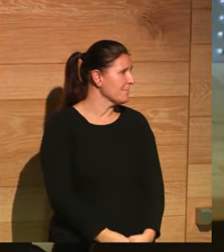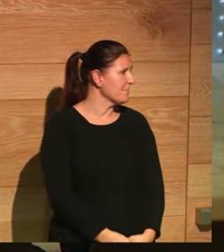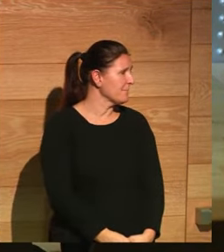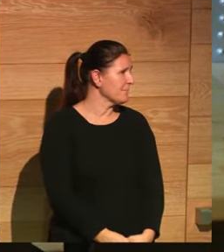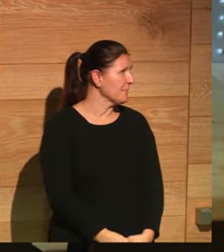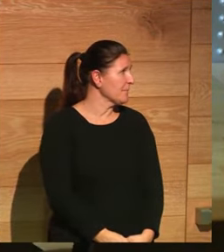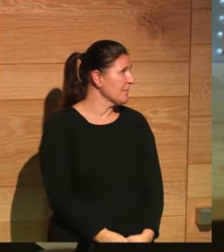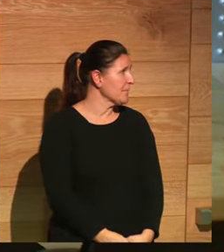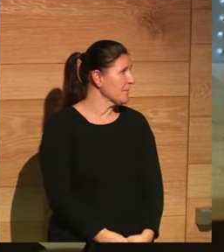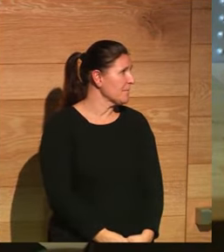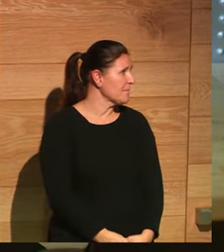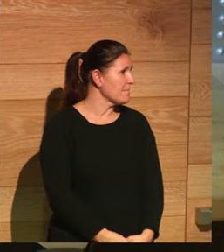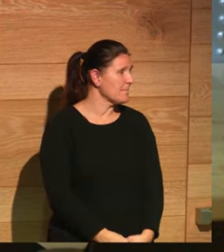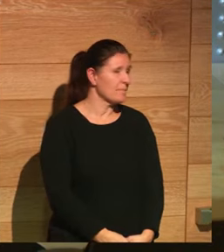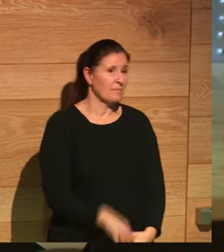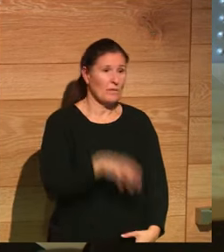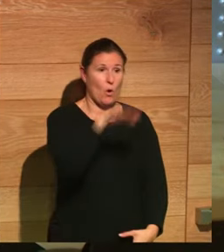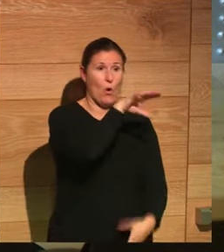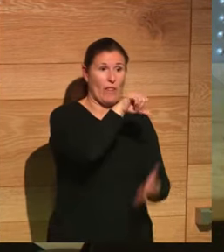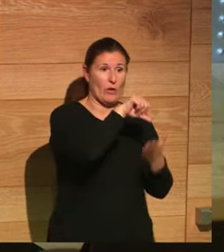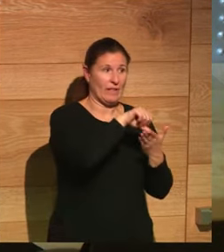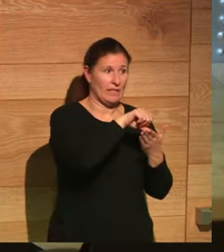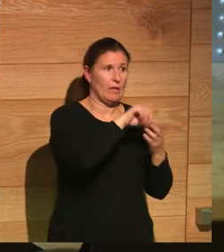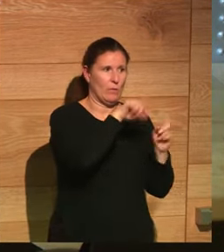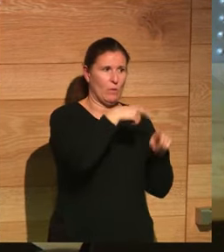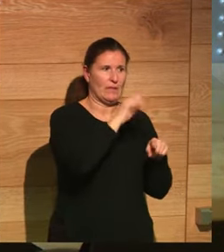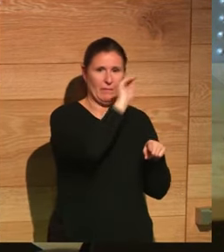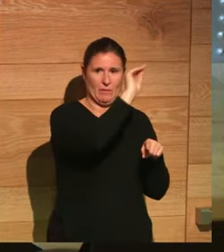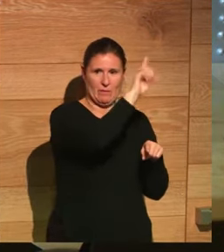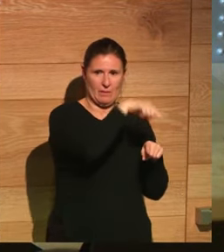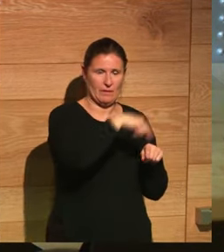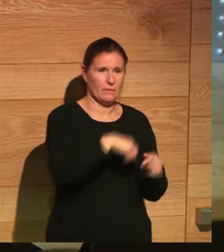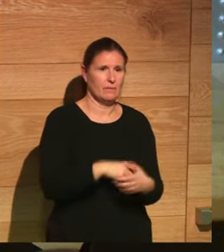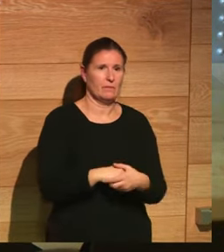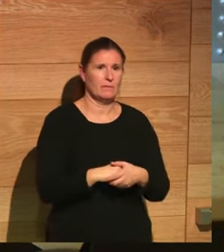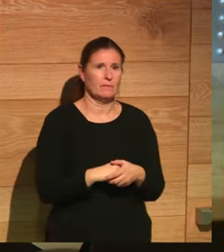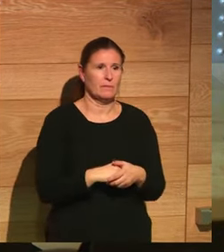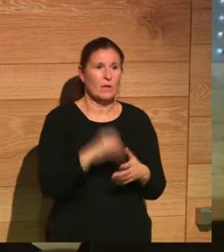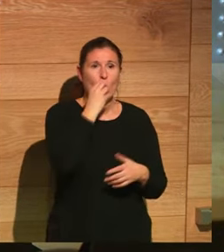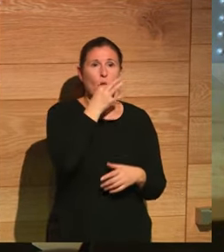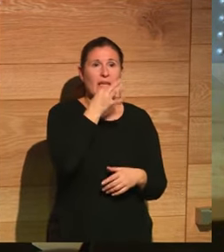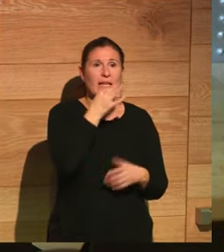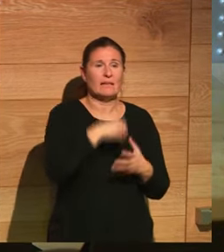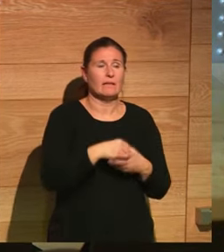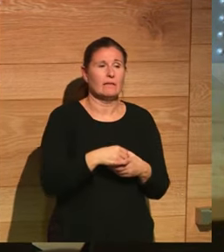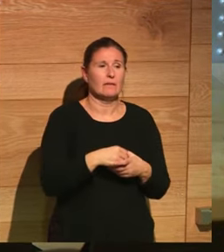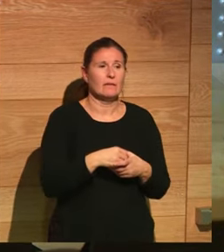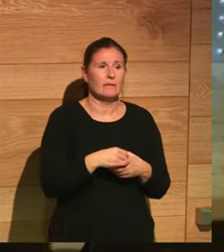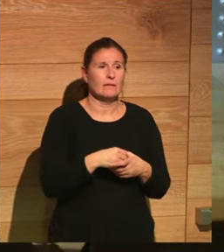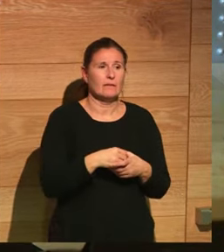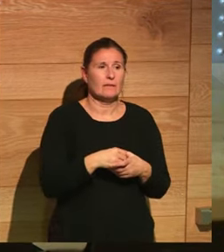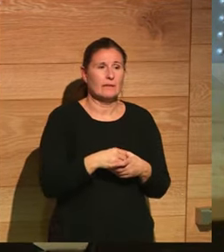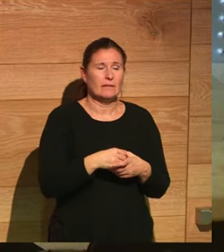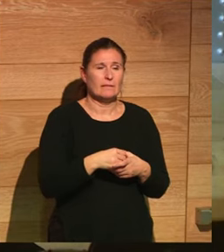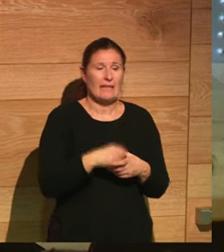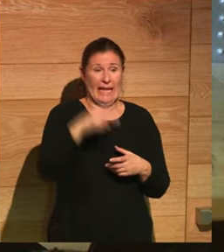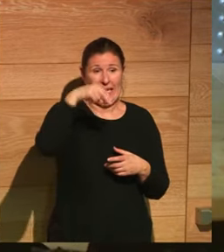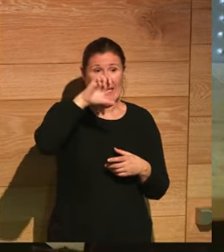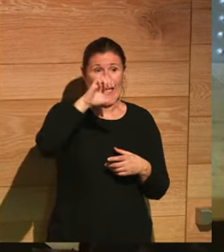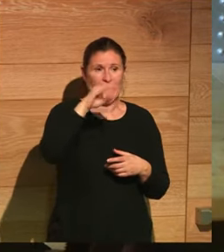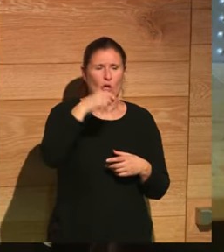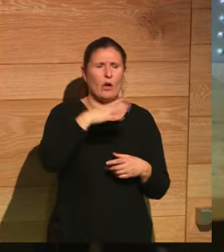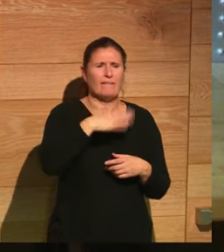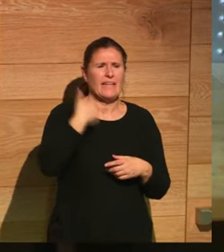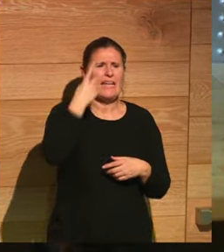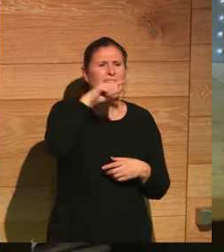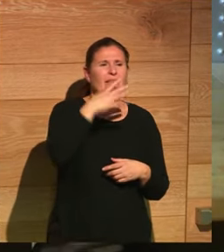por repartirnos la zona central también y mantener el equilibrio buenas tardes quería saber Néstor si la